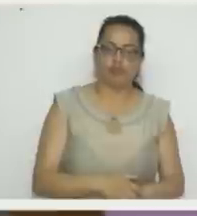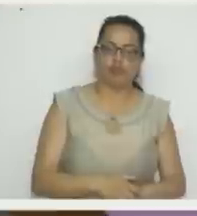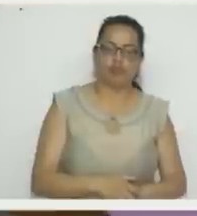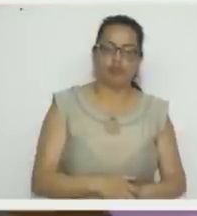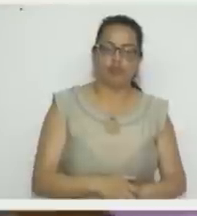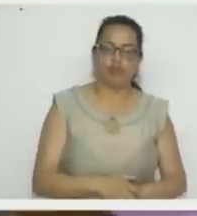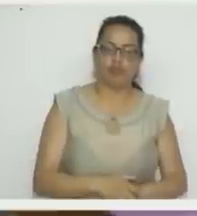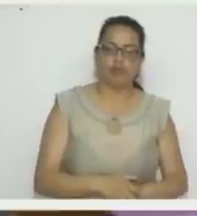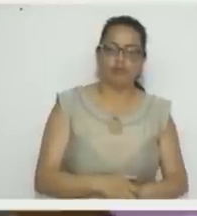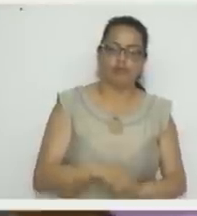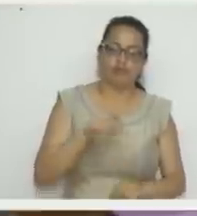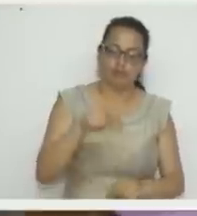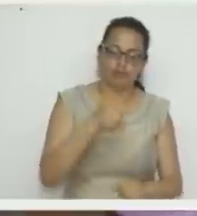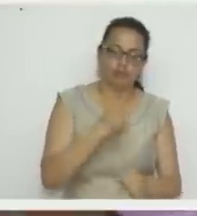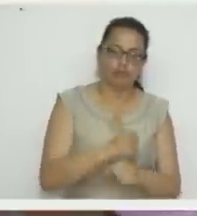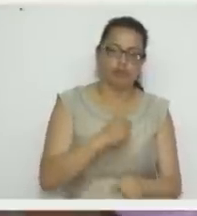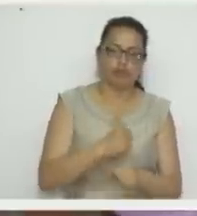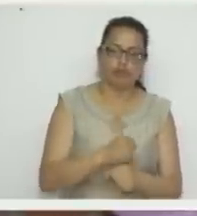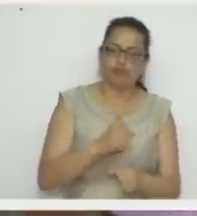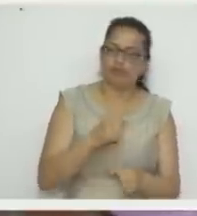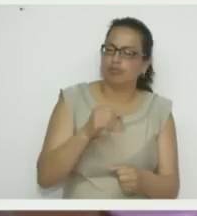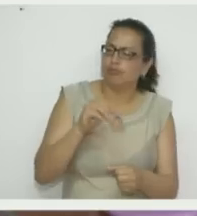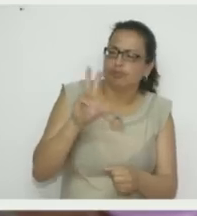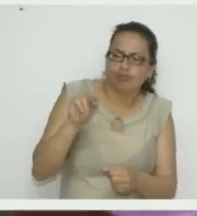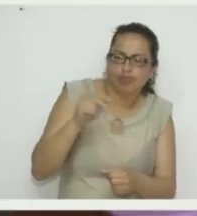Este proyecto es muy sencillo.